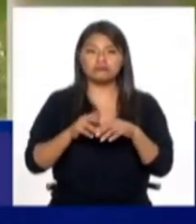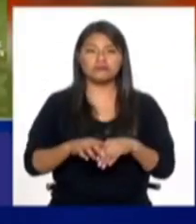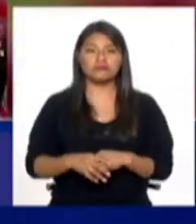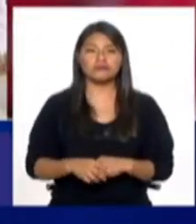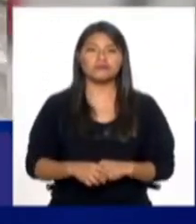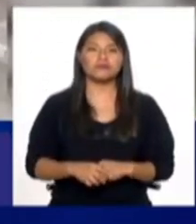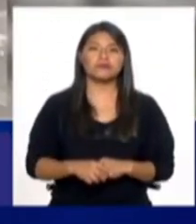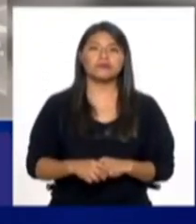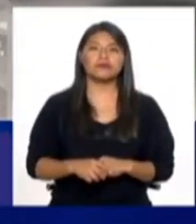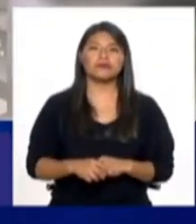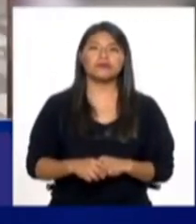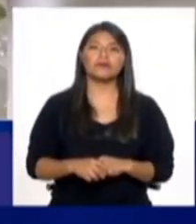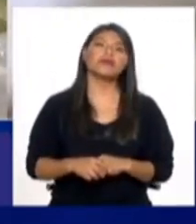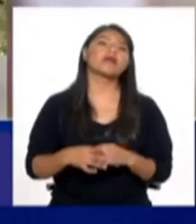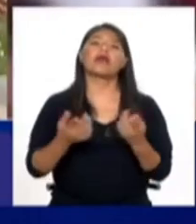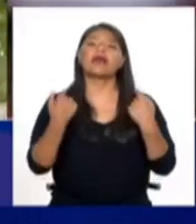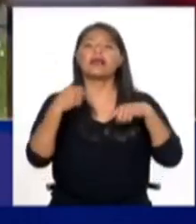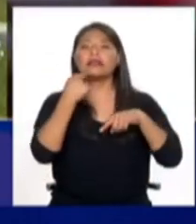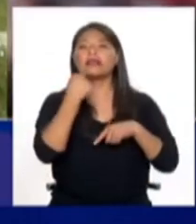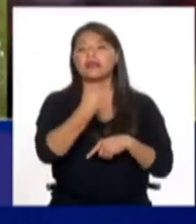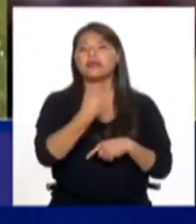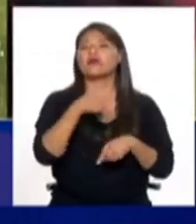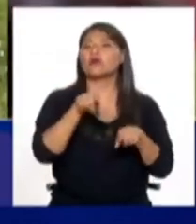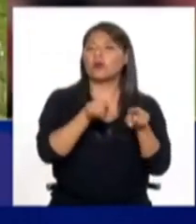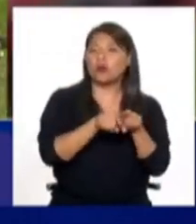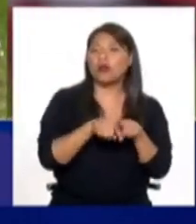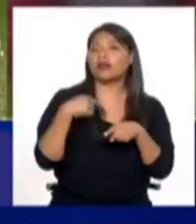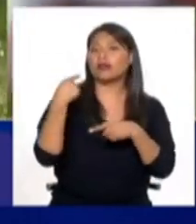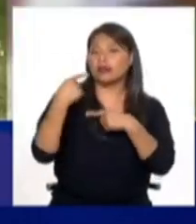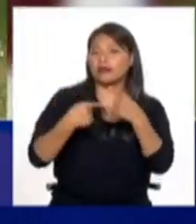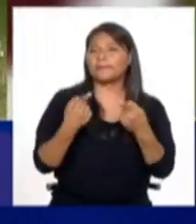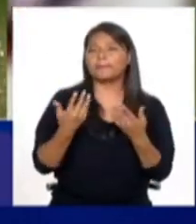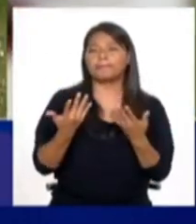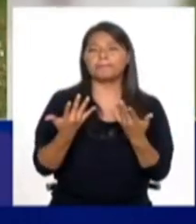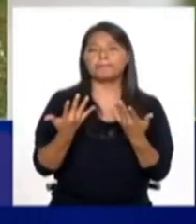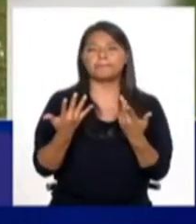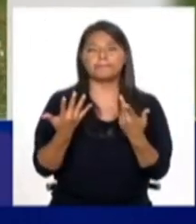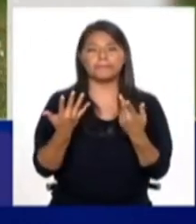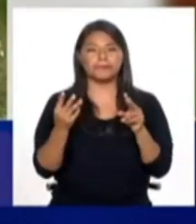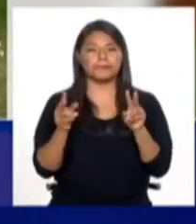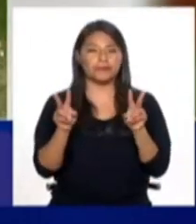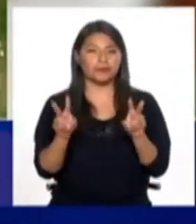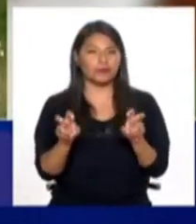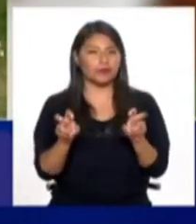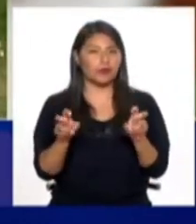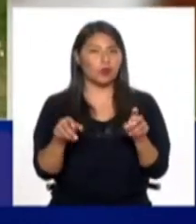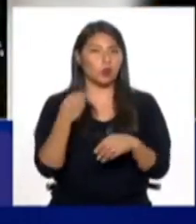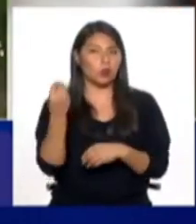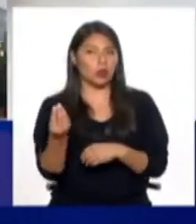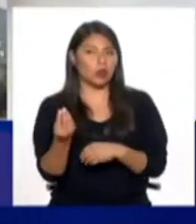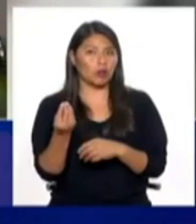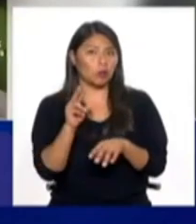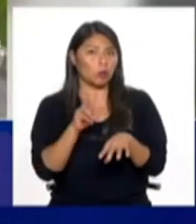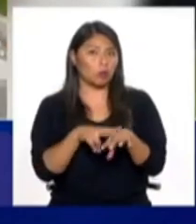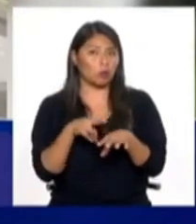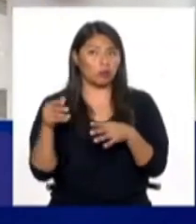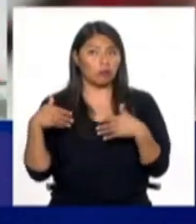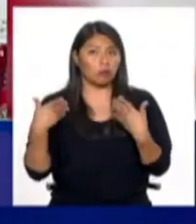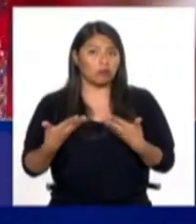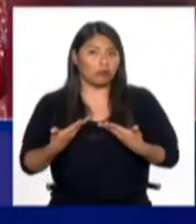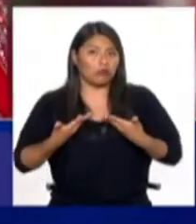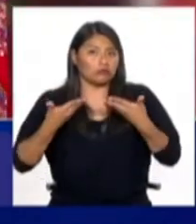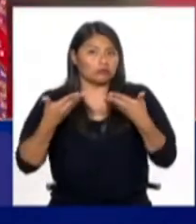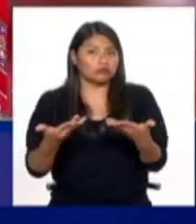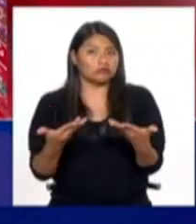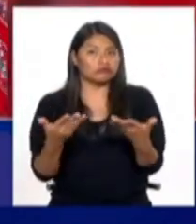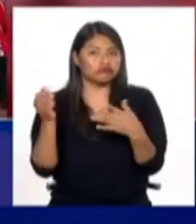Además, el seguir argumentando, pesar de que se le ponen las razones del por qué no hacerlo, también